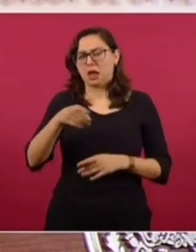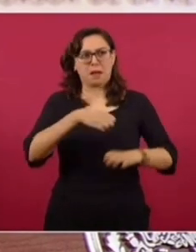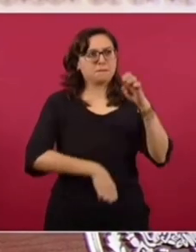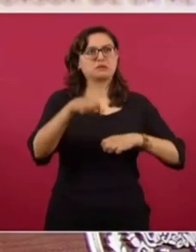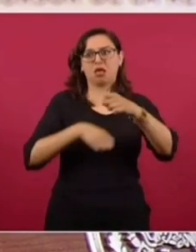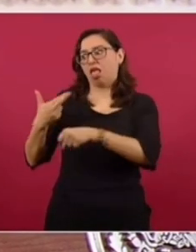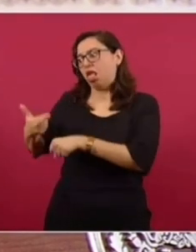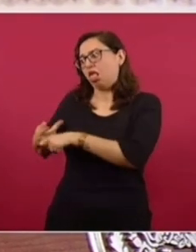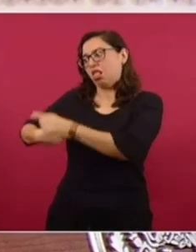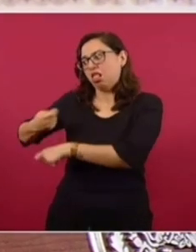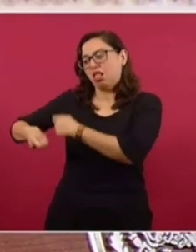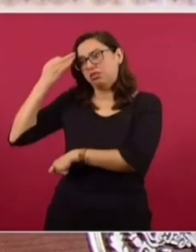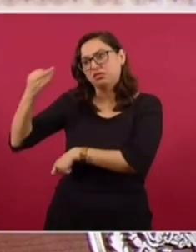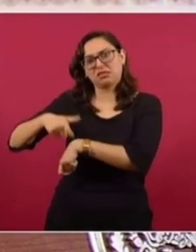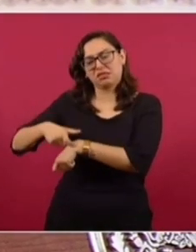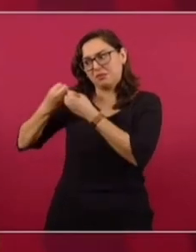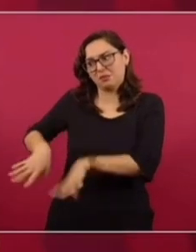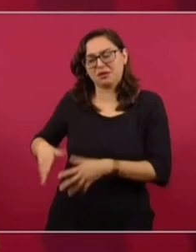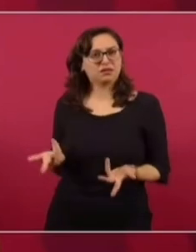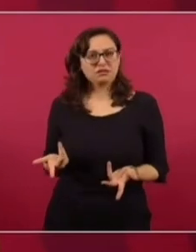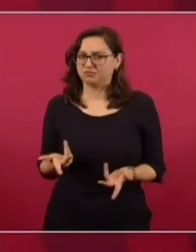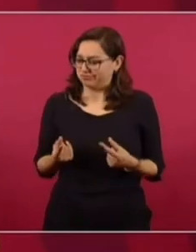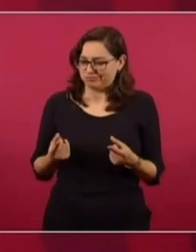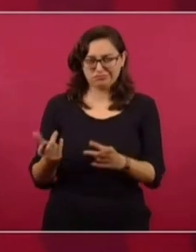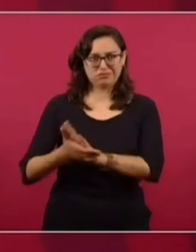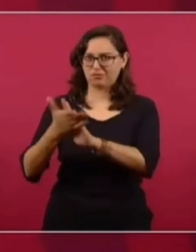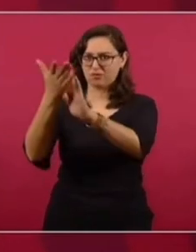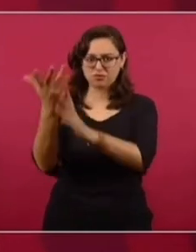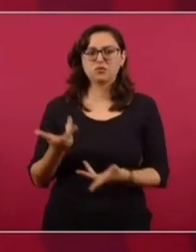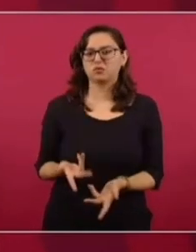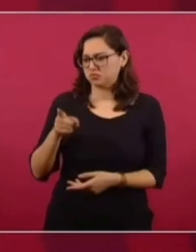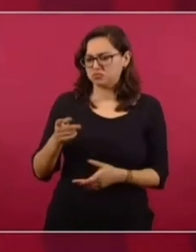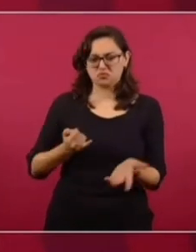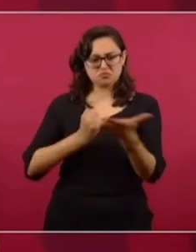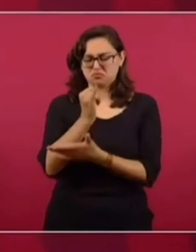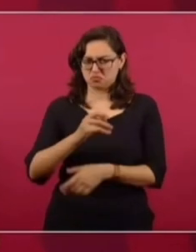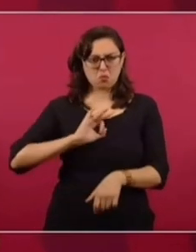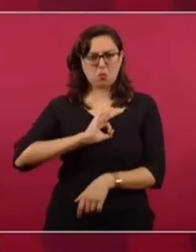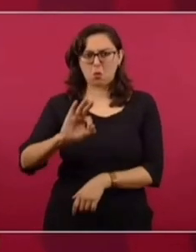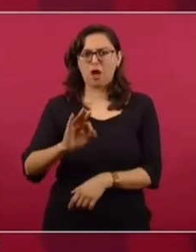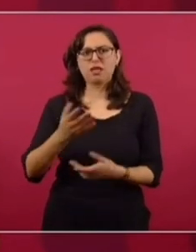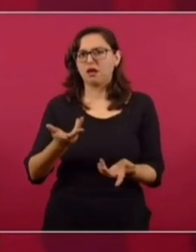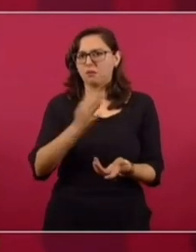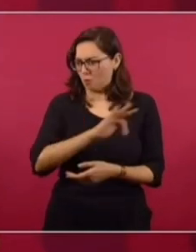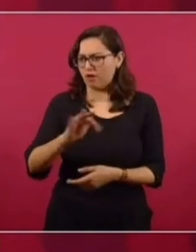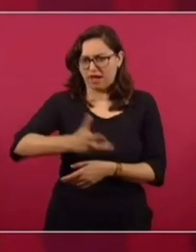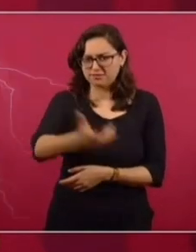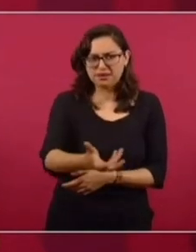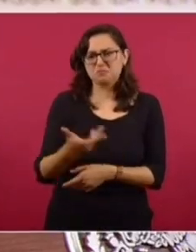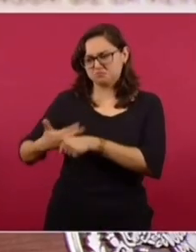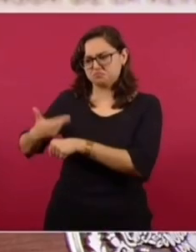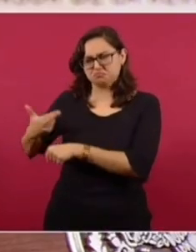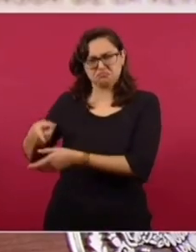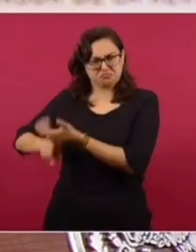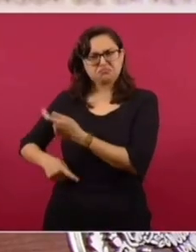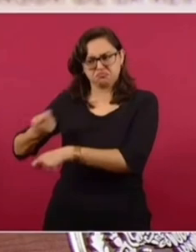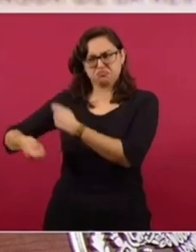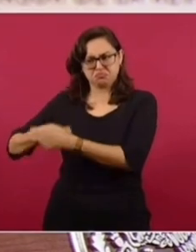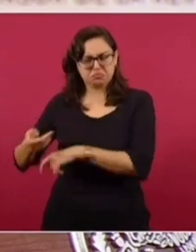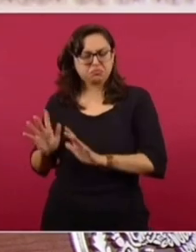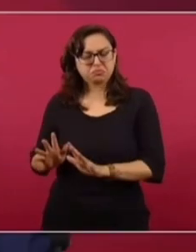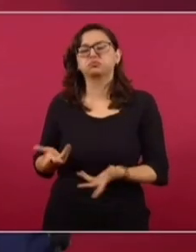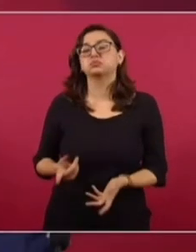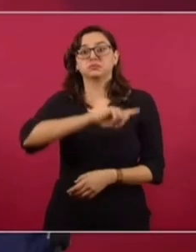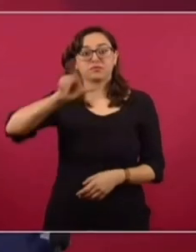empresas de entregar toda la documentación que se necesitaba. La Suprema Corte declaró procedente o válido el decreto porque también lo